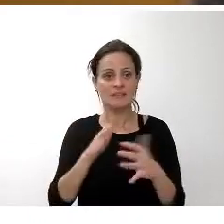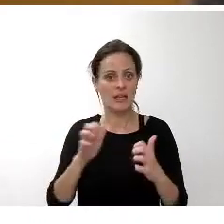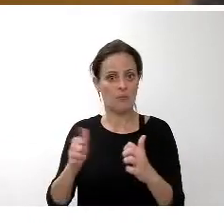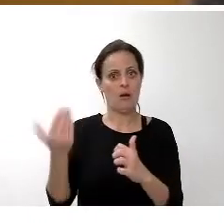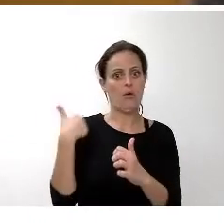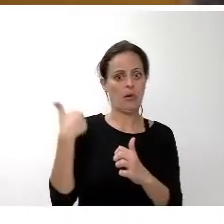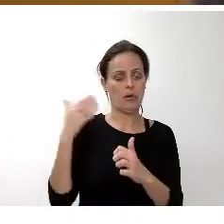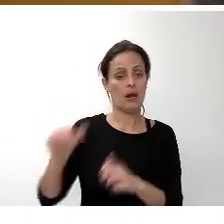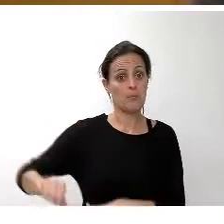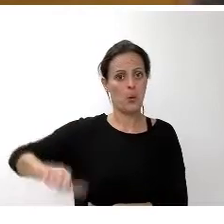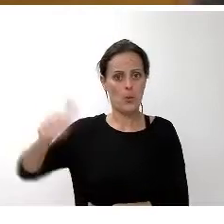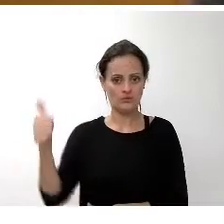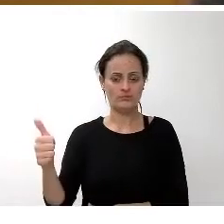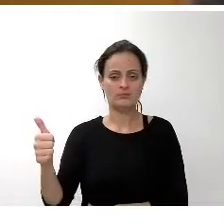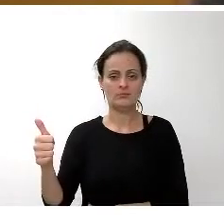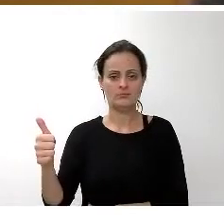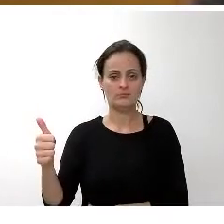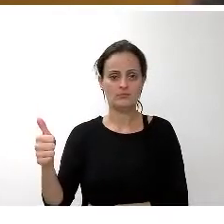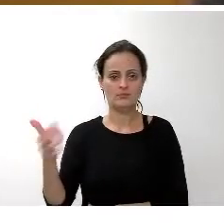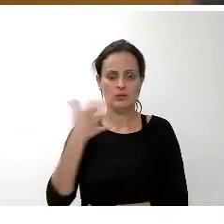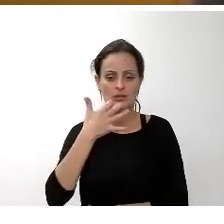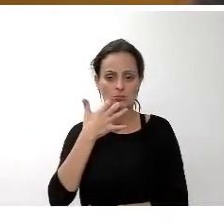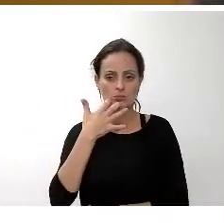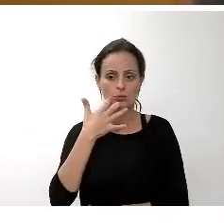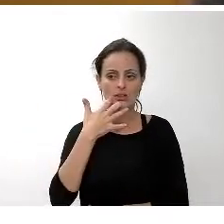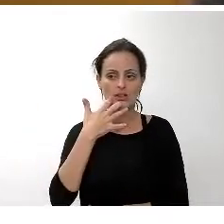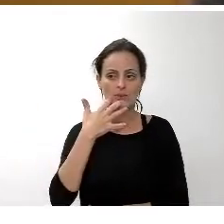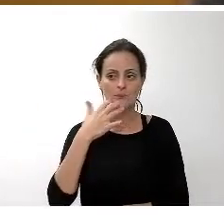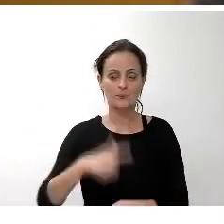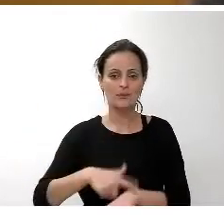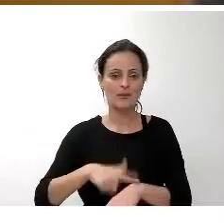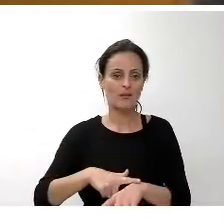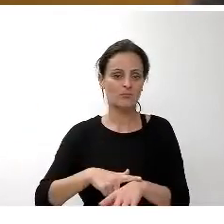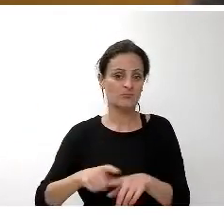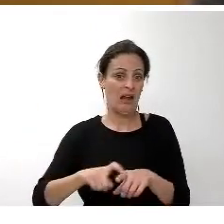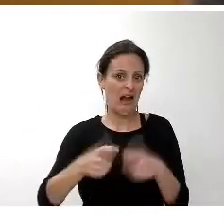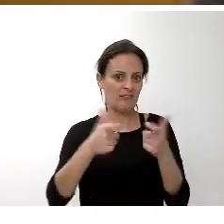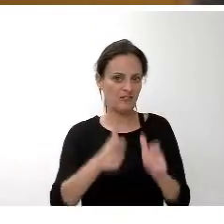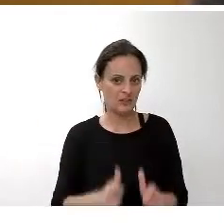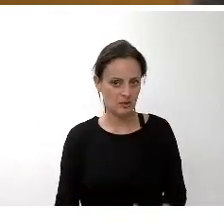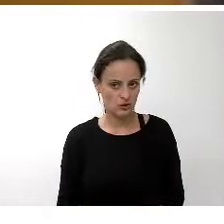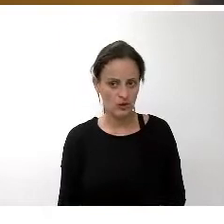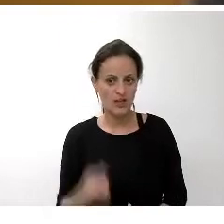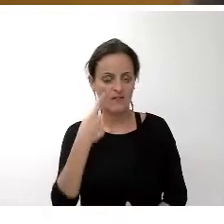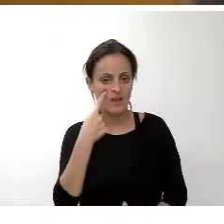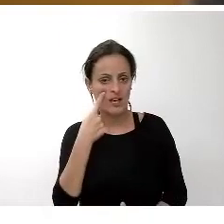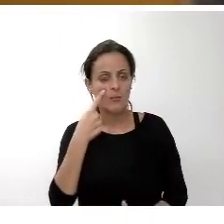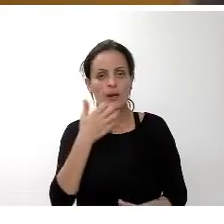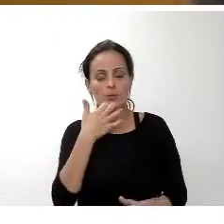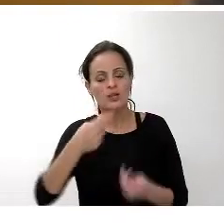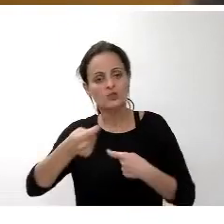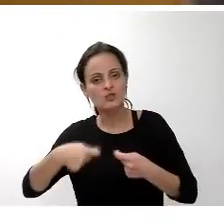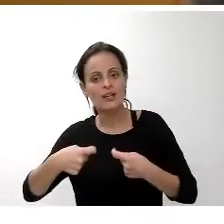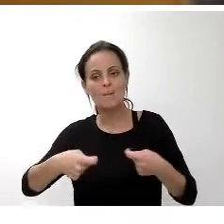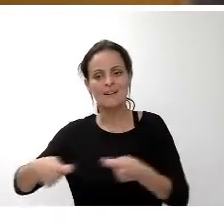a la calificación configuración y encuadramiento de las entidades mercantiles sus limitaciones tanto